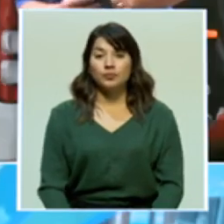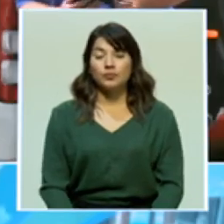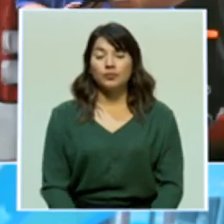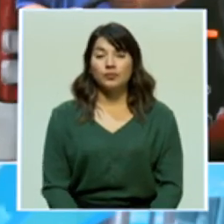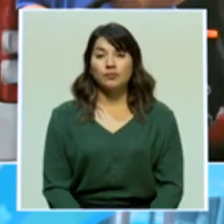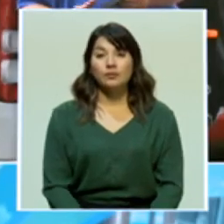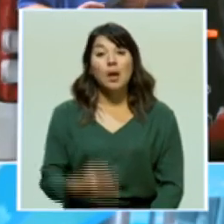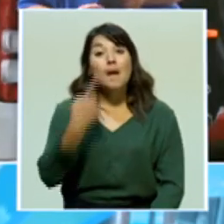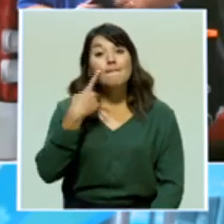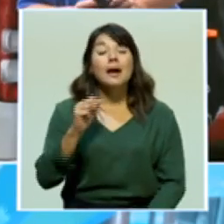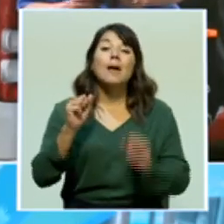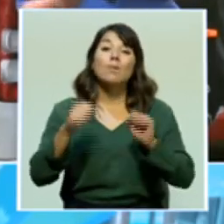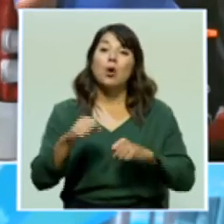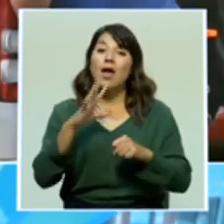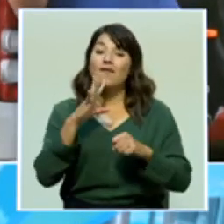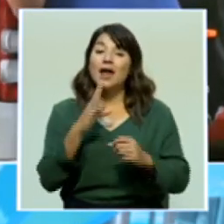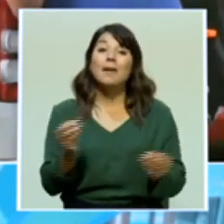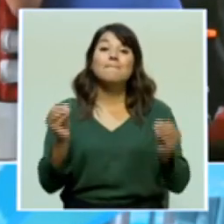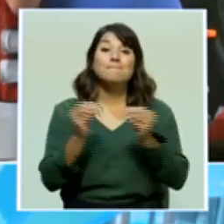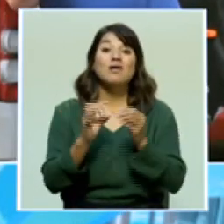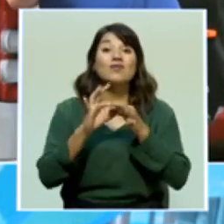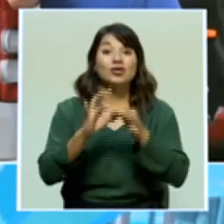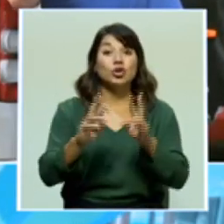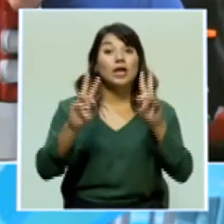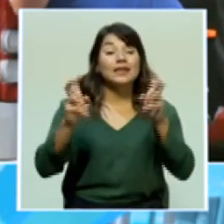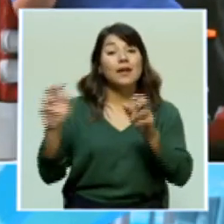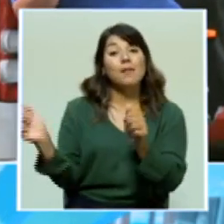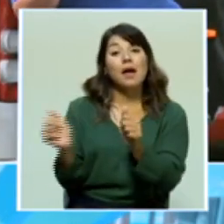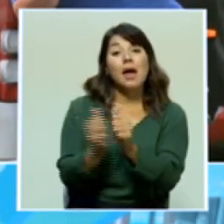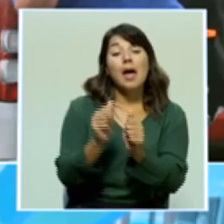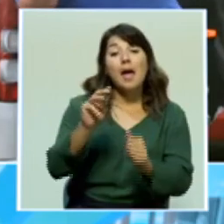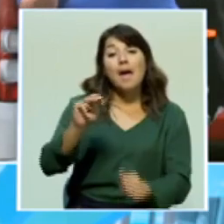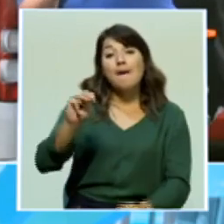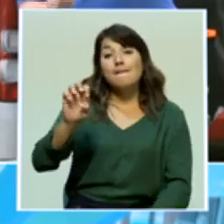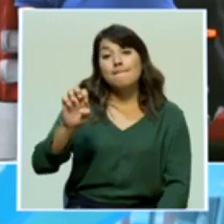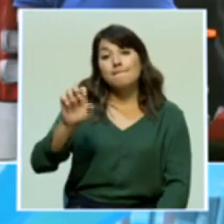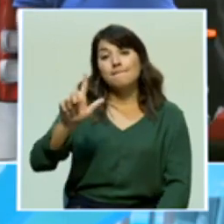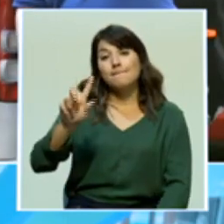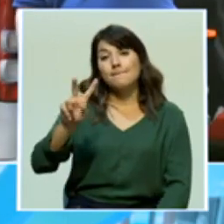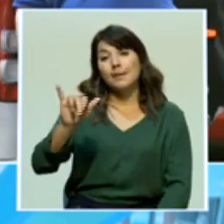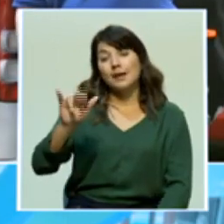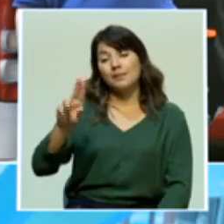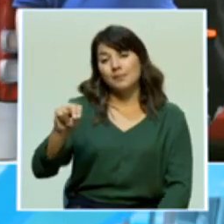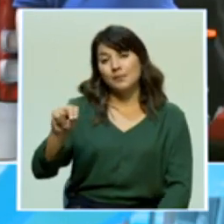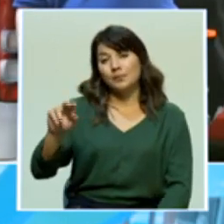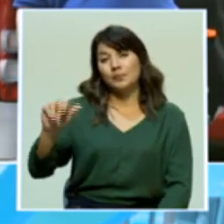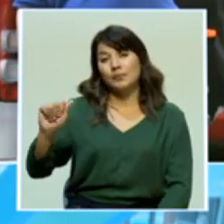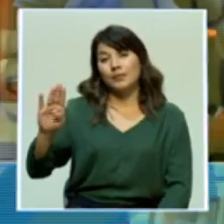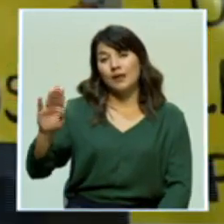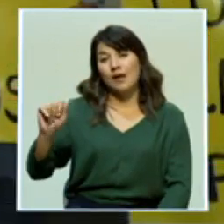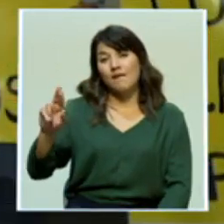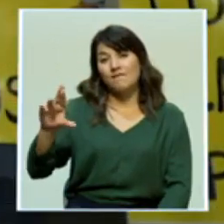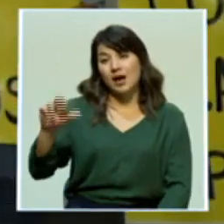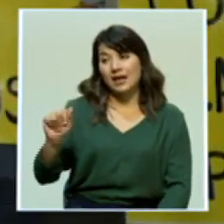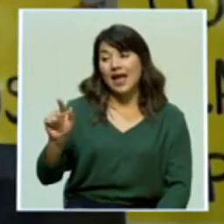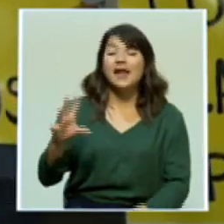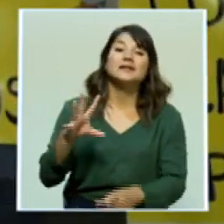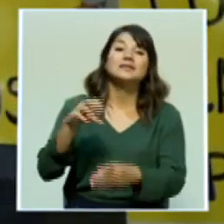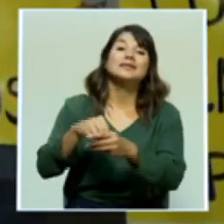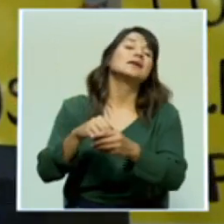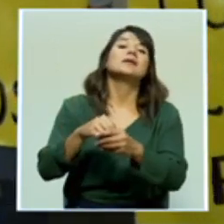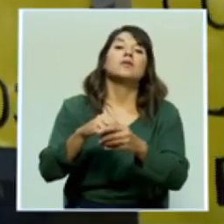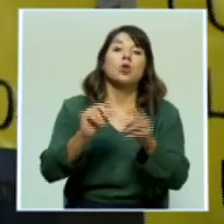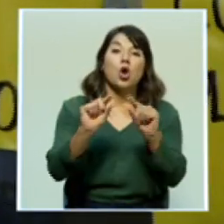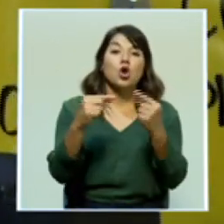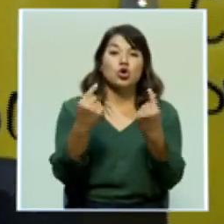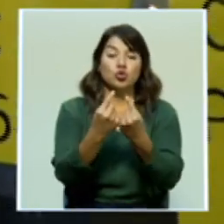Precisamente para ampliar sobre este tema, nos acompaña Don Melvin Abarca, quien es parte de los representantes de este sector transportista,